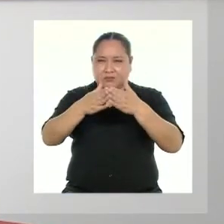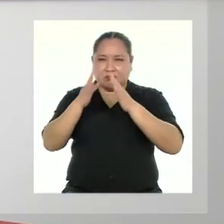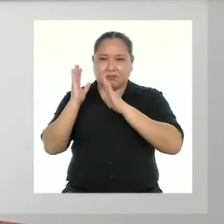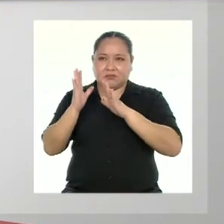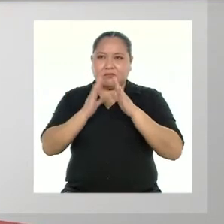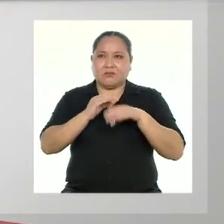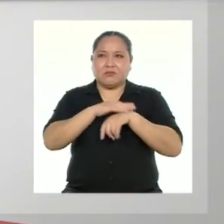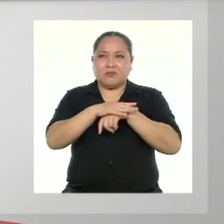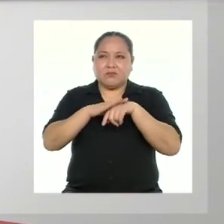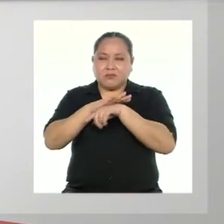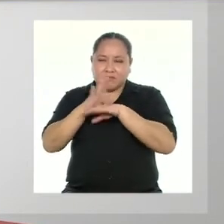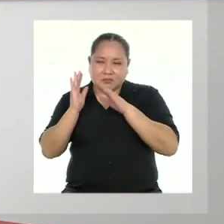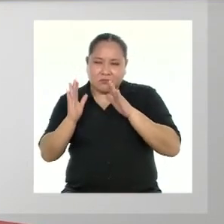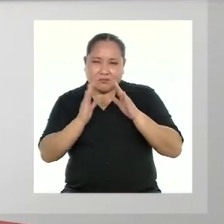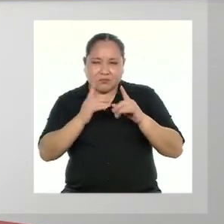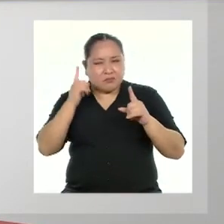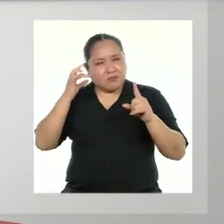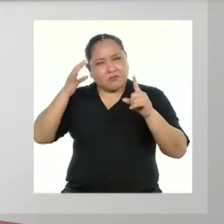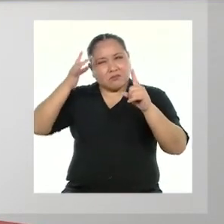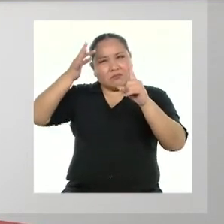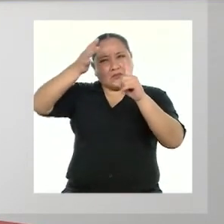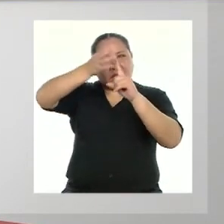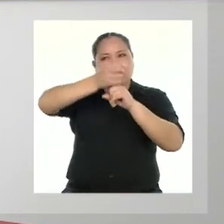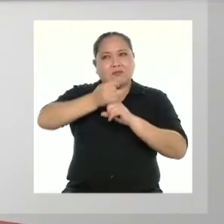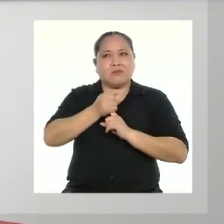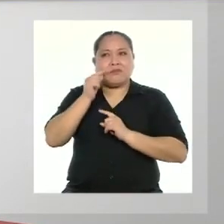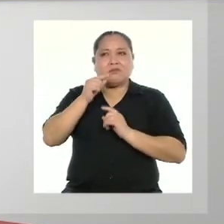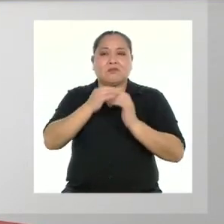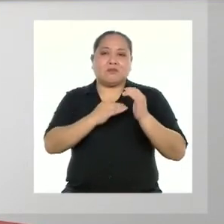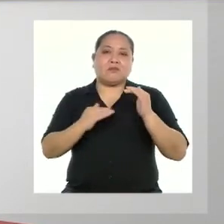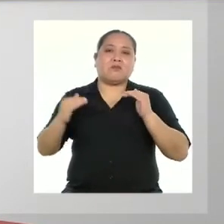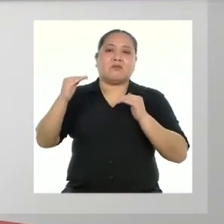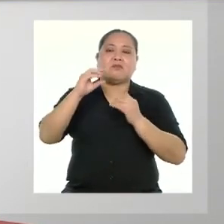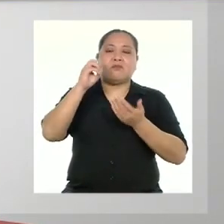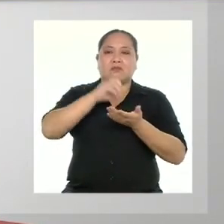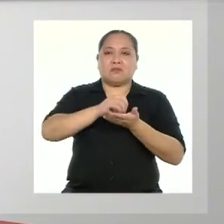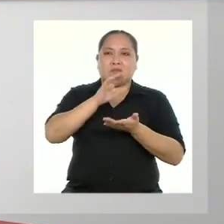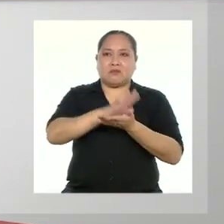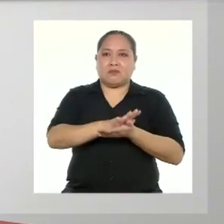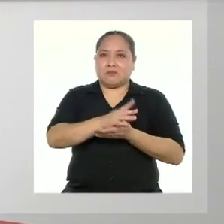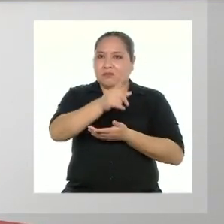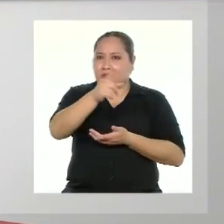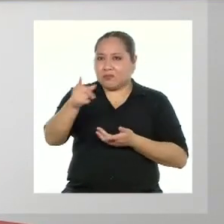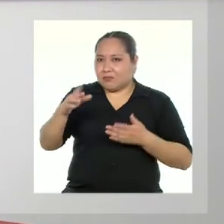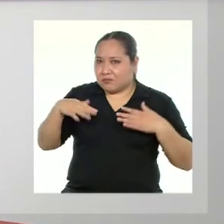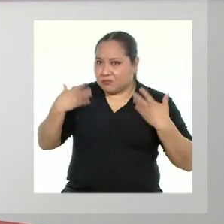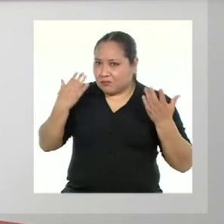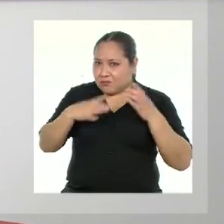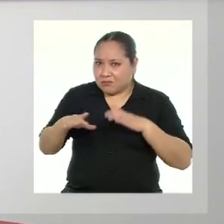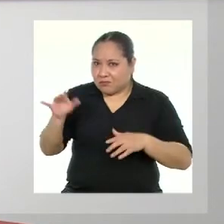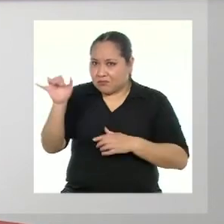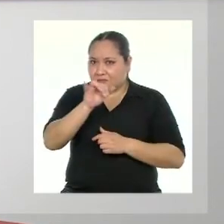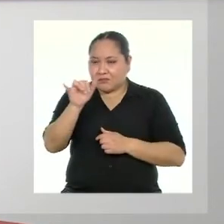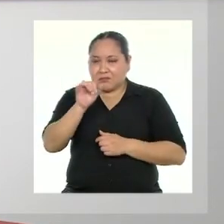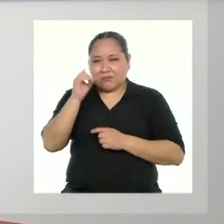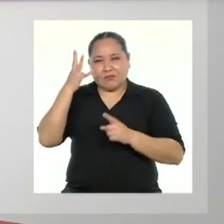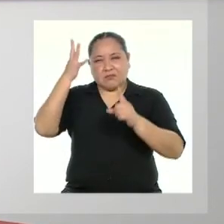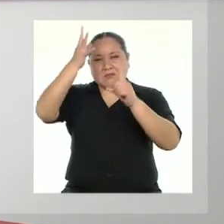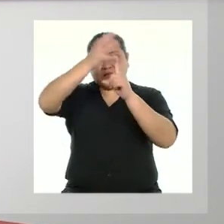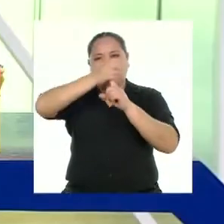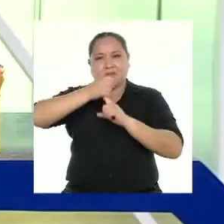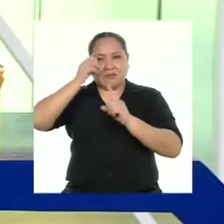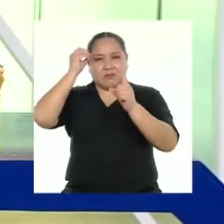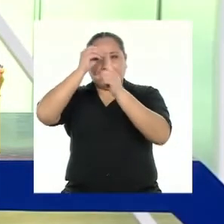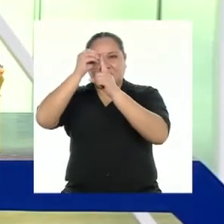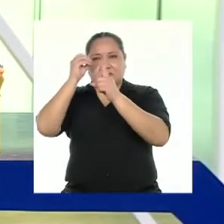una estrategia para alcanzar su gran objetivo que era subir su promedio Y ustedes pueden hacer lo mismo para alcanzar la meta que